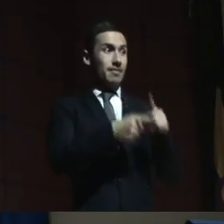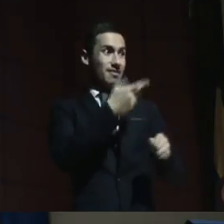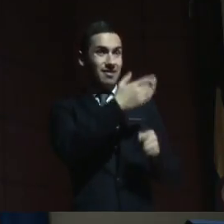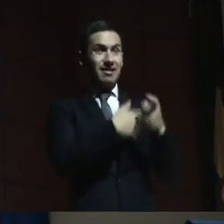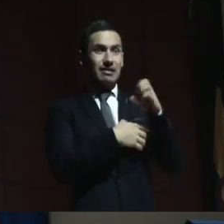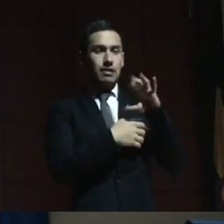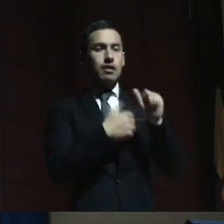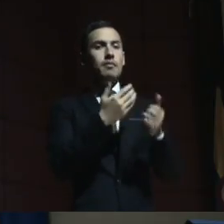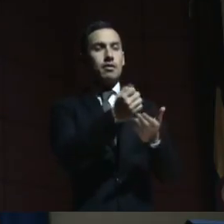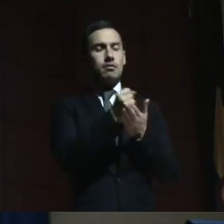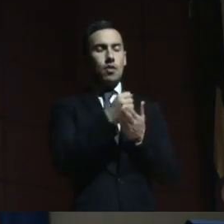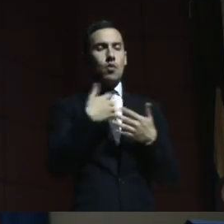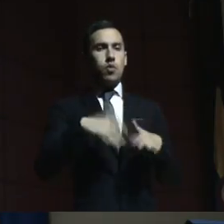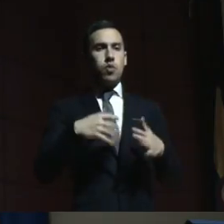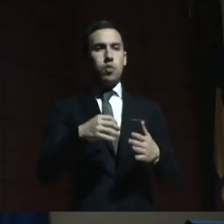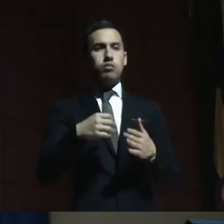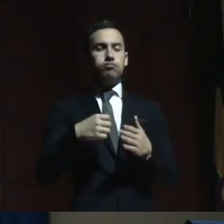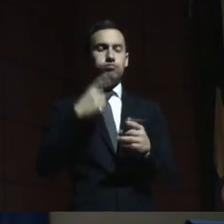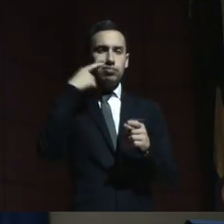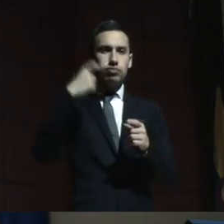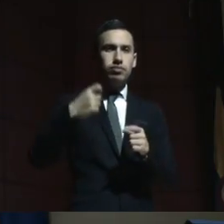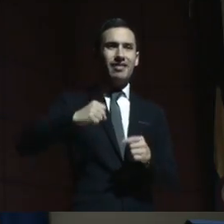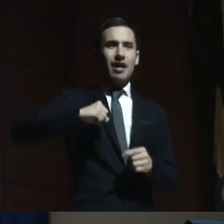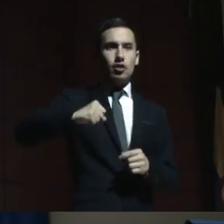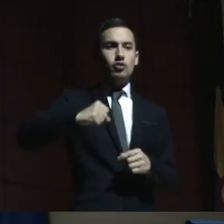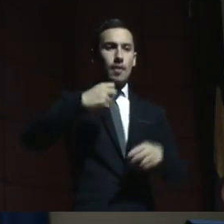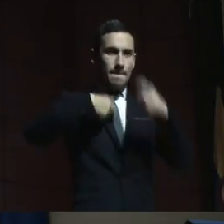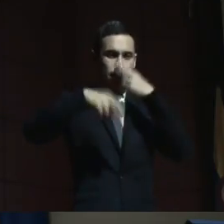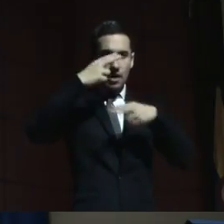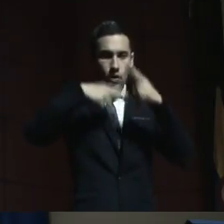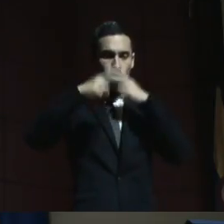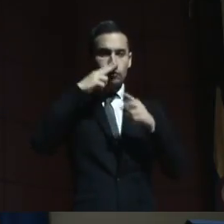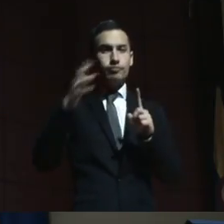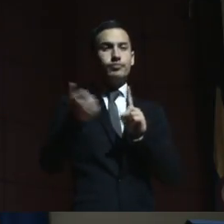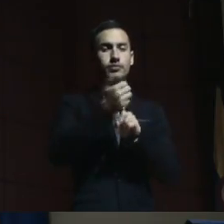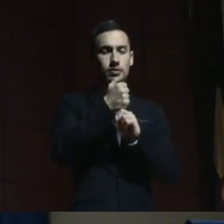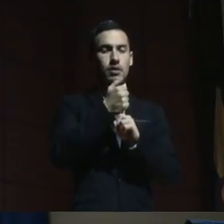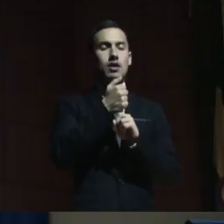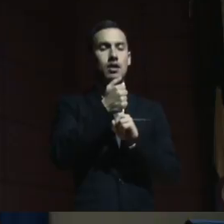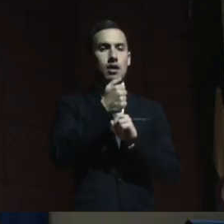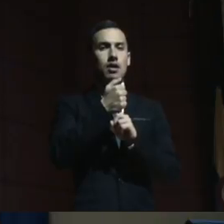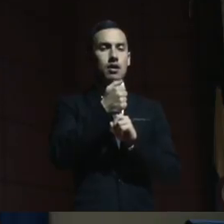interesante por ese derecho de sus hijos a la inclusión.